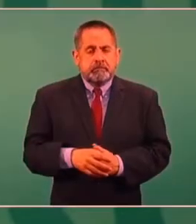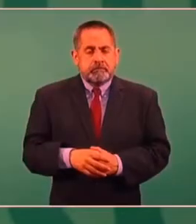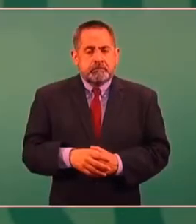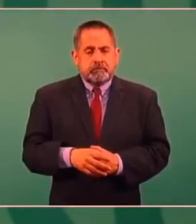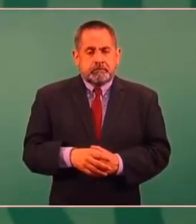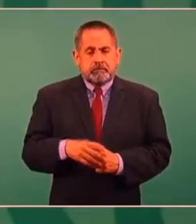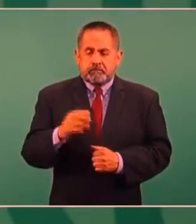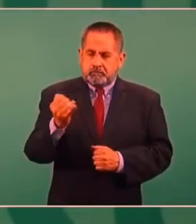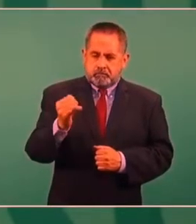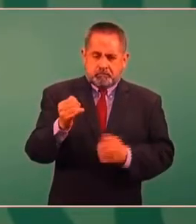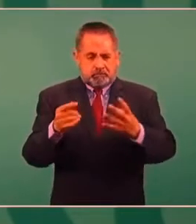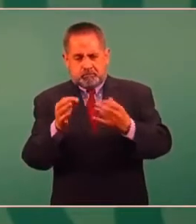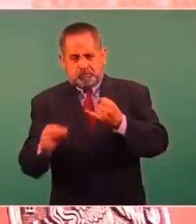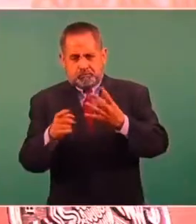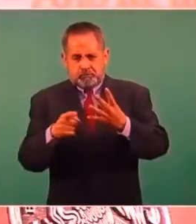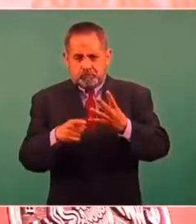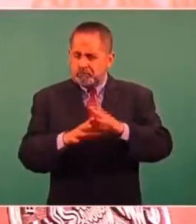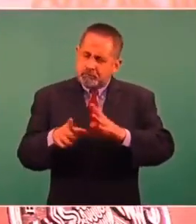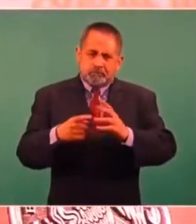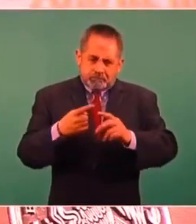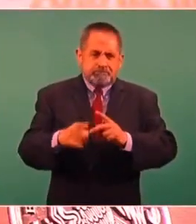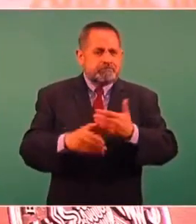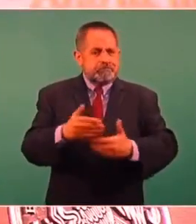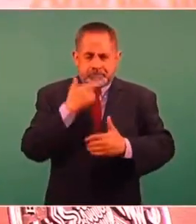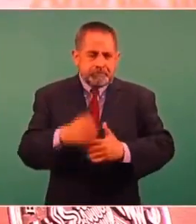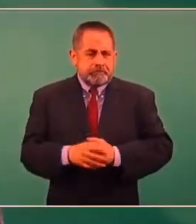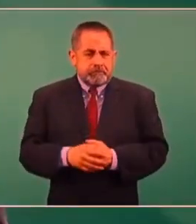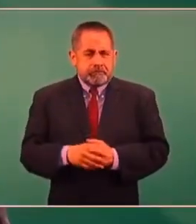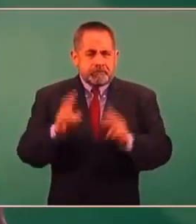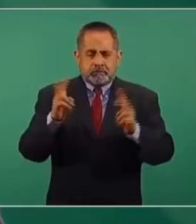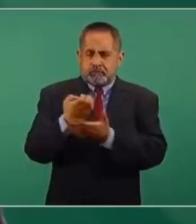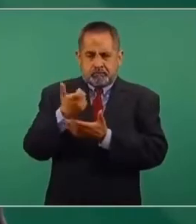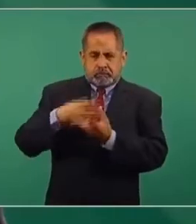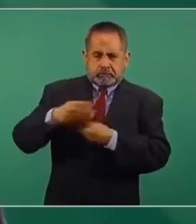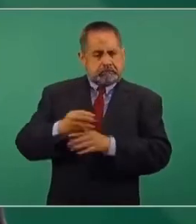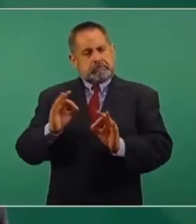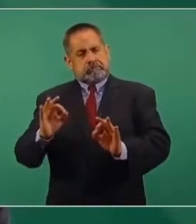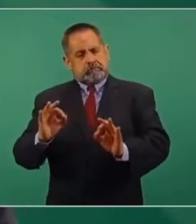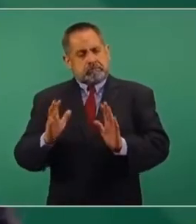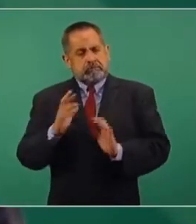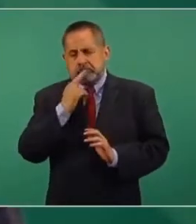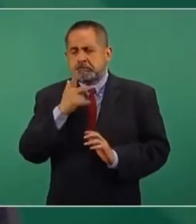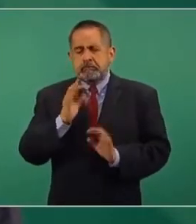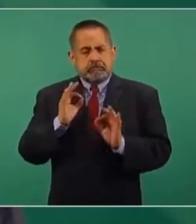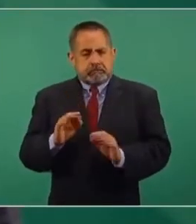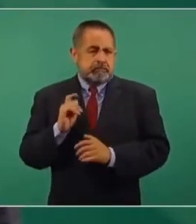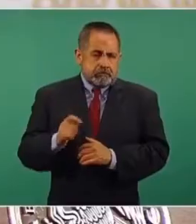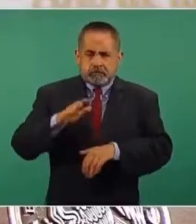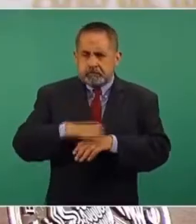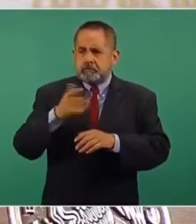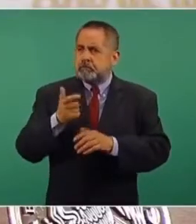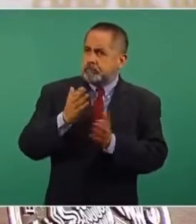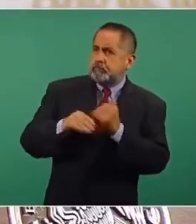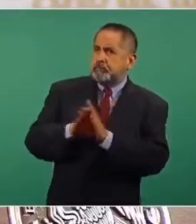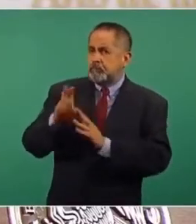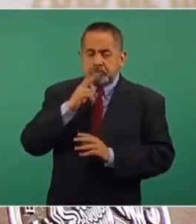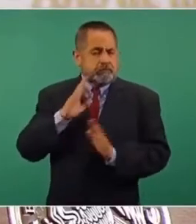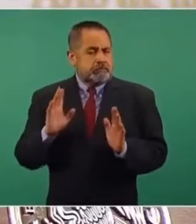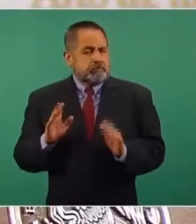en junio, a finales, ya estamos en normalidad económica. Ya vamos a tener mayor crecimiento,